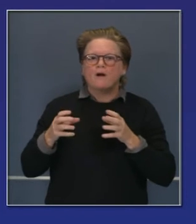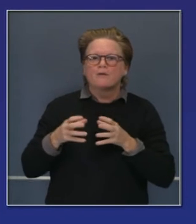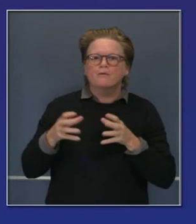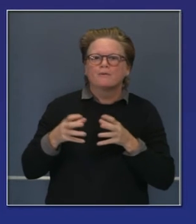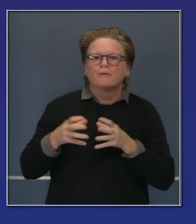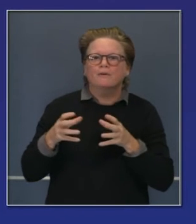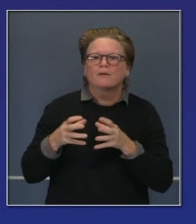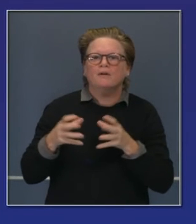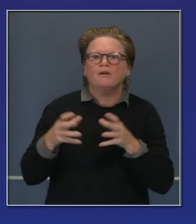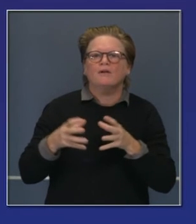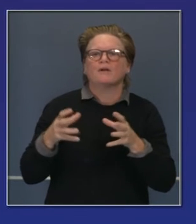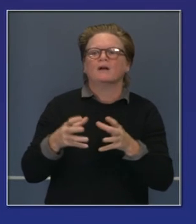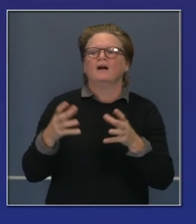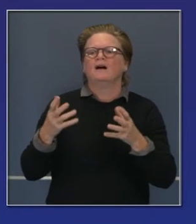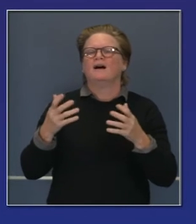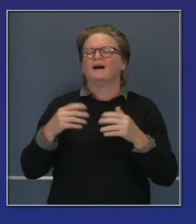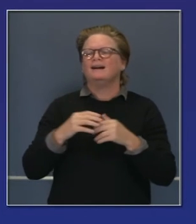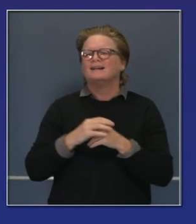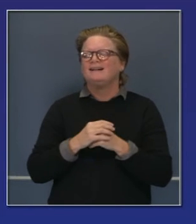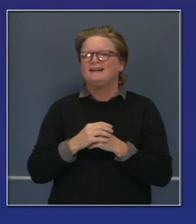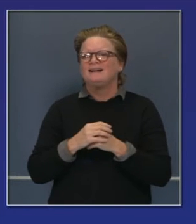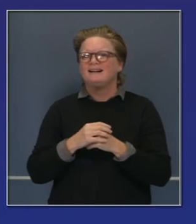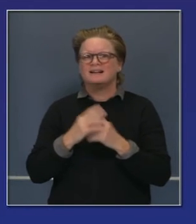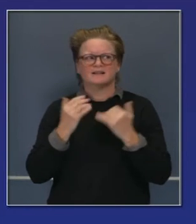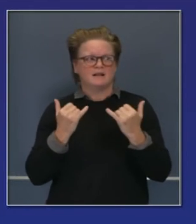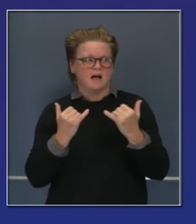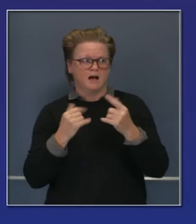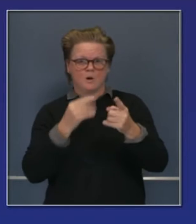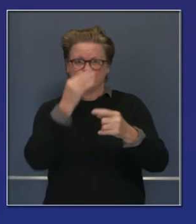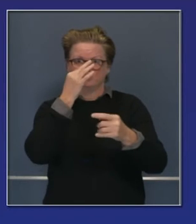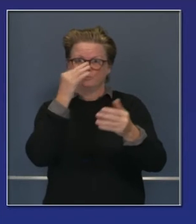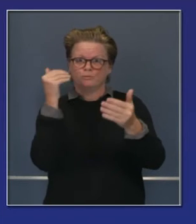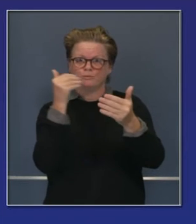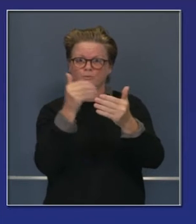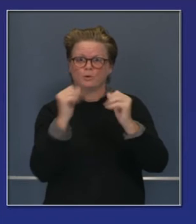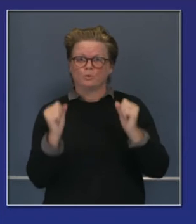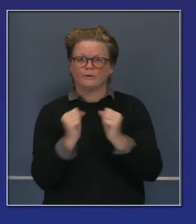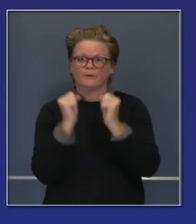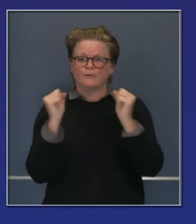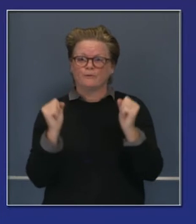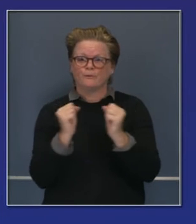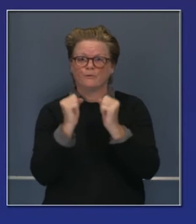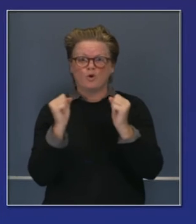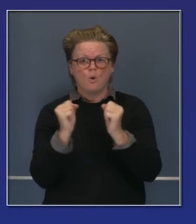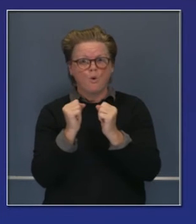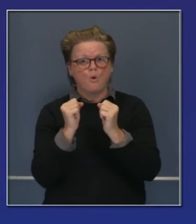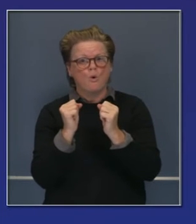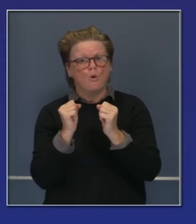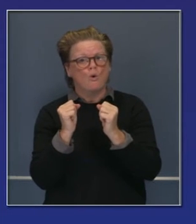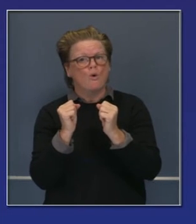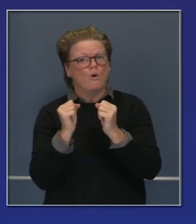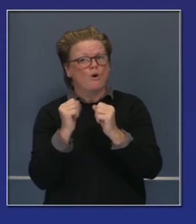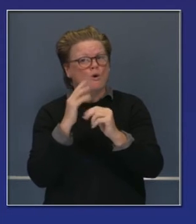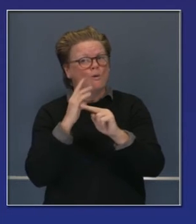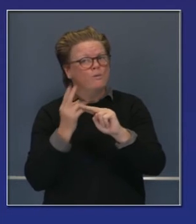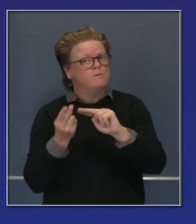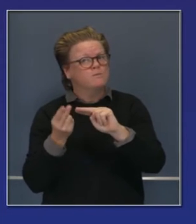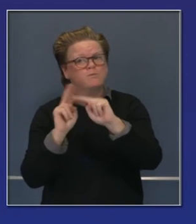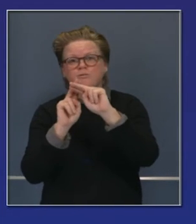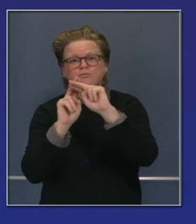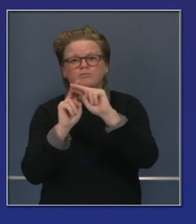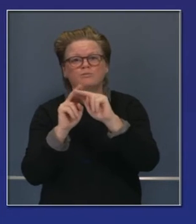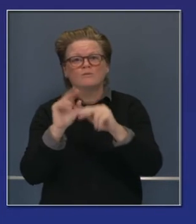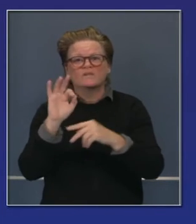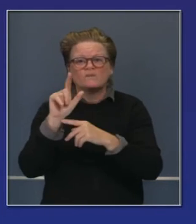entremezclando. Y con el frío veremos esto más y más. Esto se anticipaba. Esto no nos agarra de sorpresa. Aunque